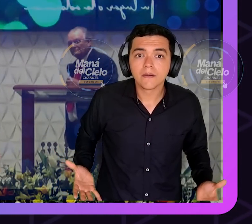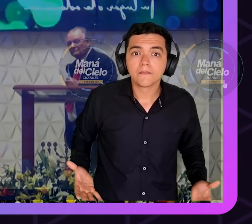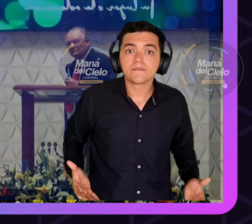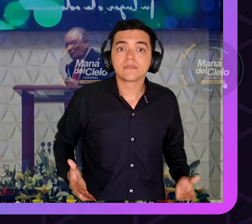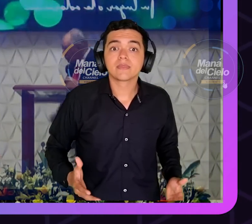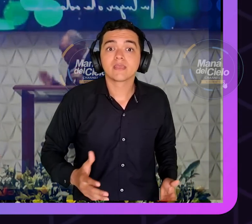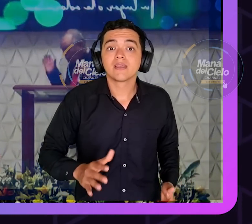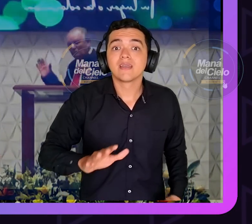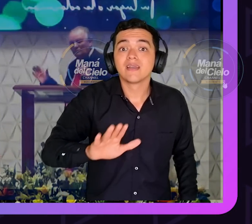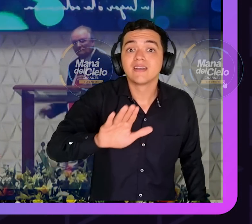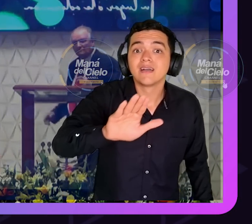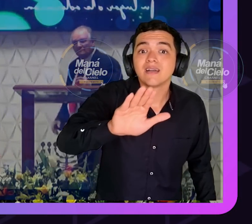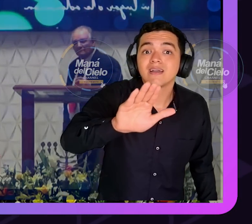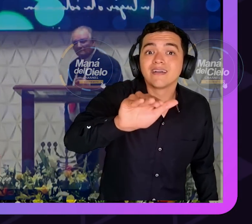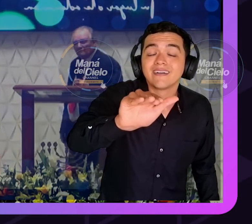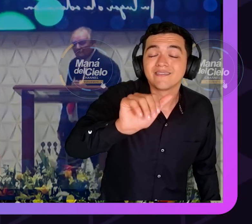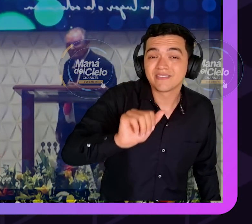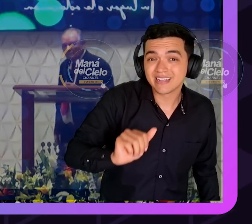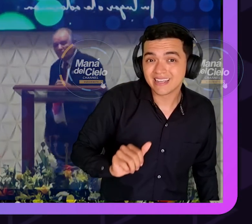ni uno